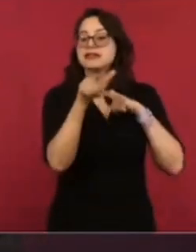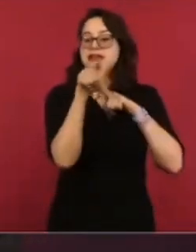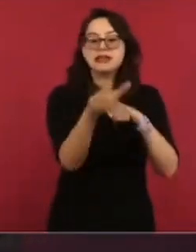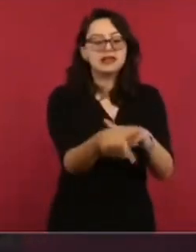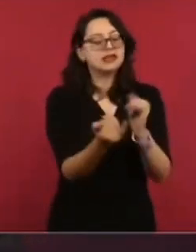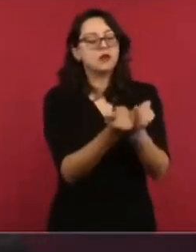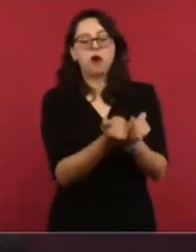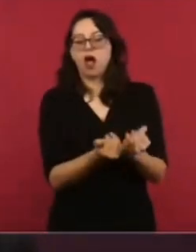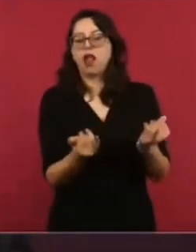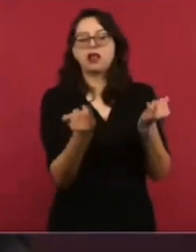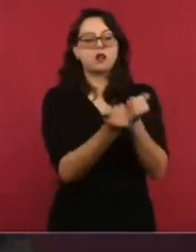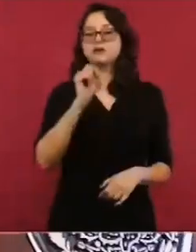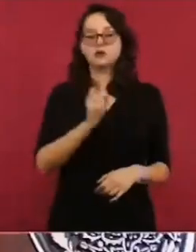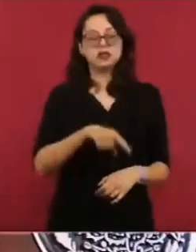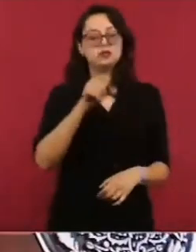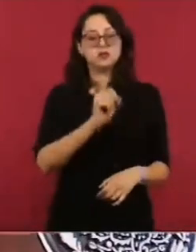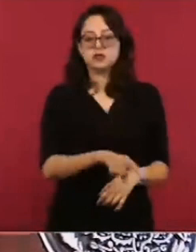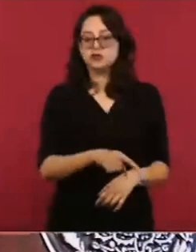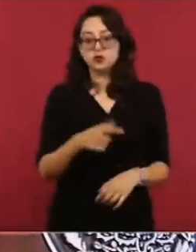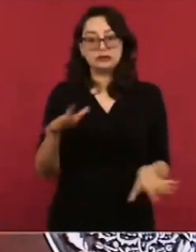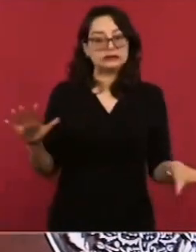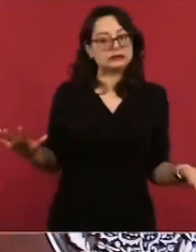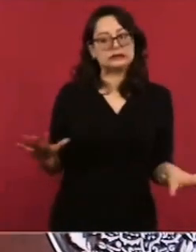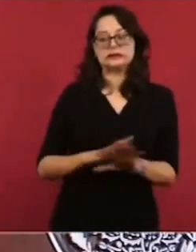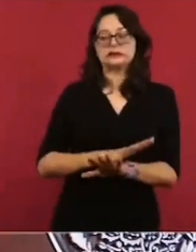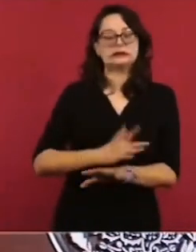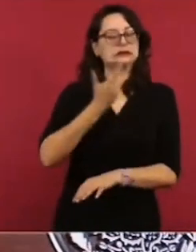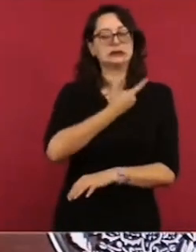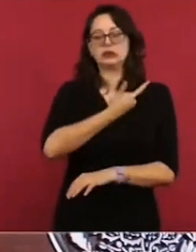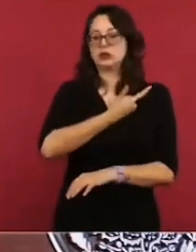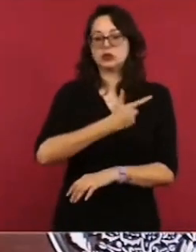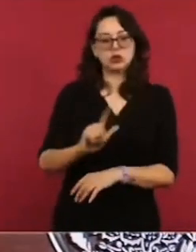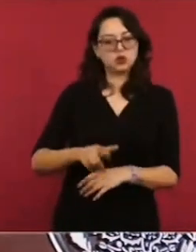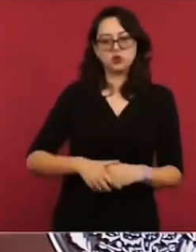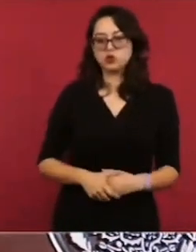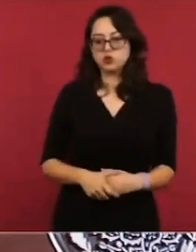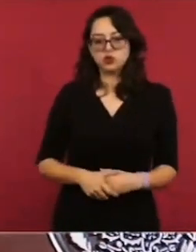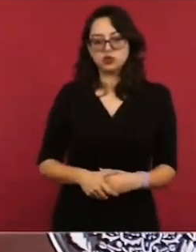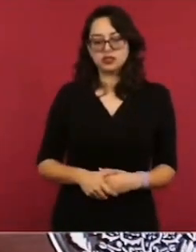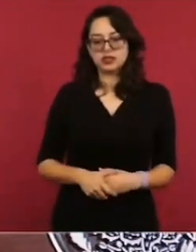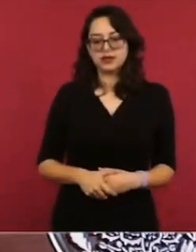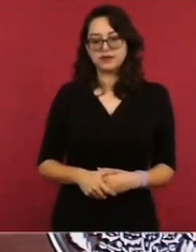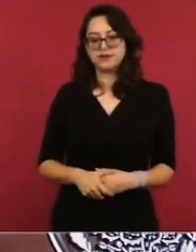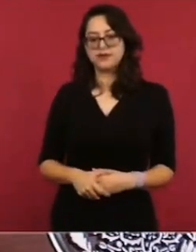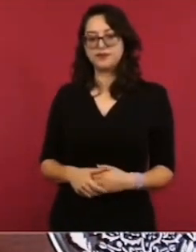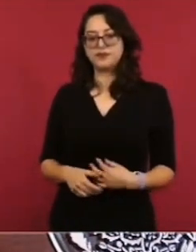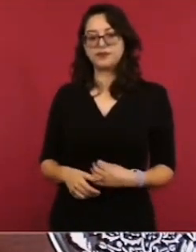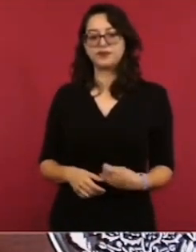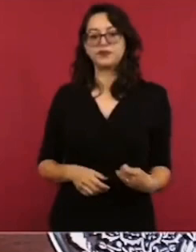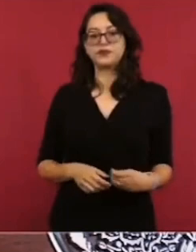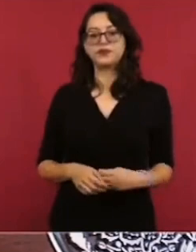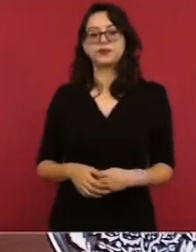que siga lo mismo. Y en el caso de México